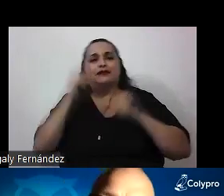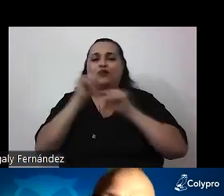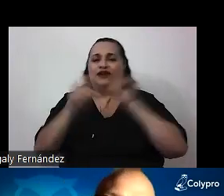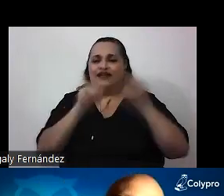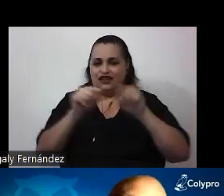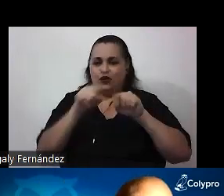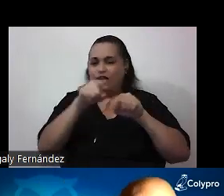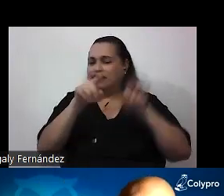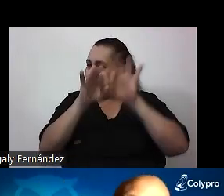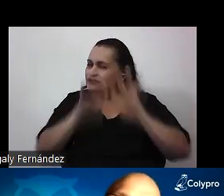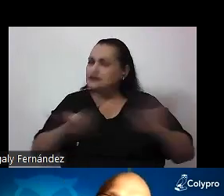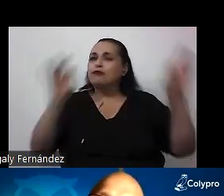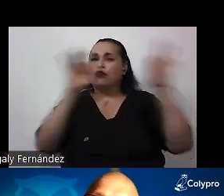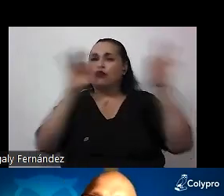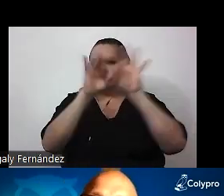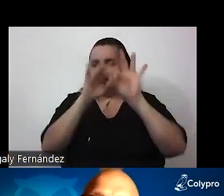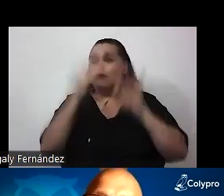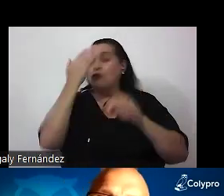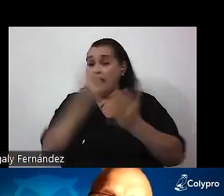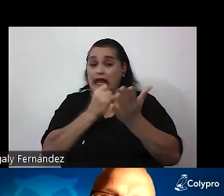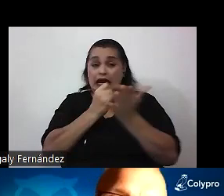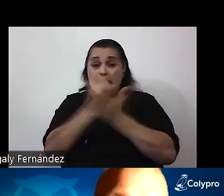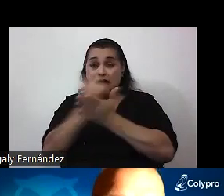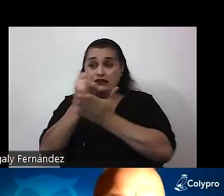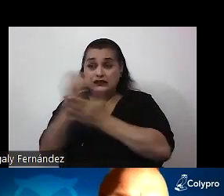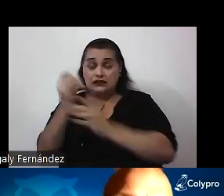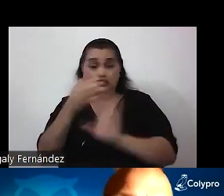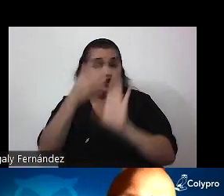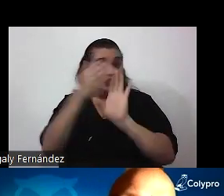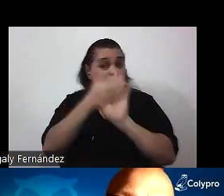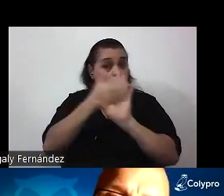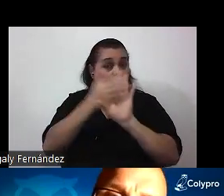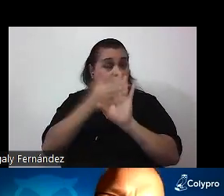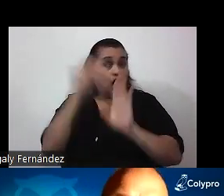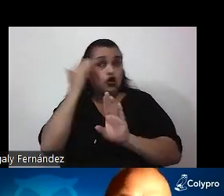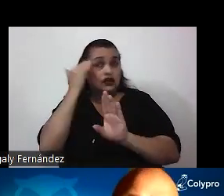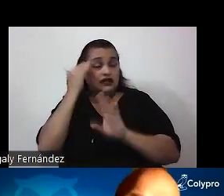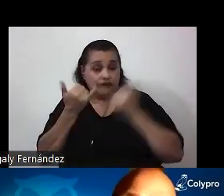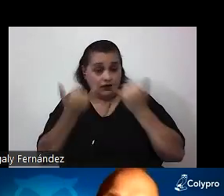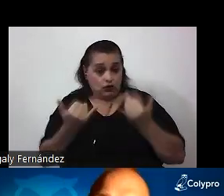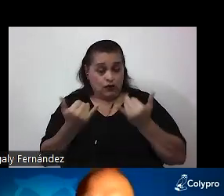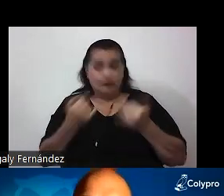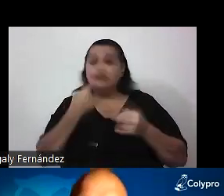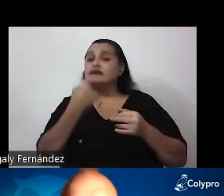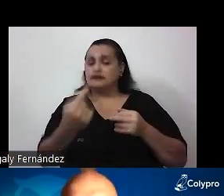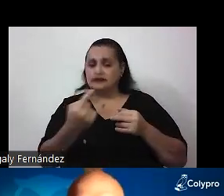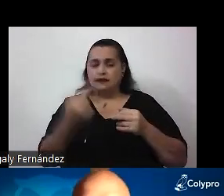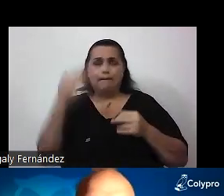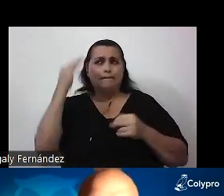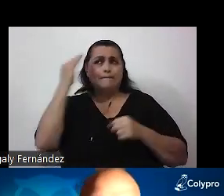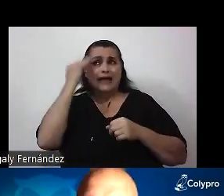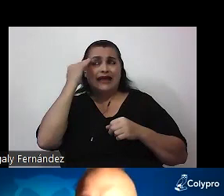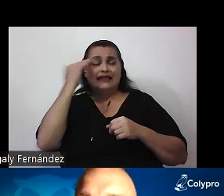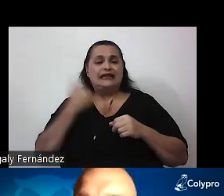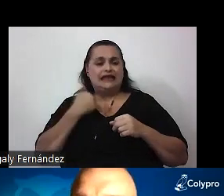porque la investigación en psicología cognitiva actual nos muestra que la mente tiene como dos